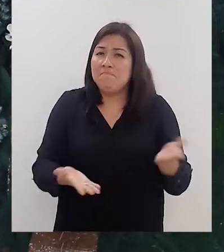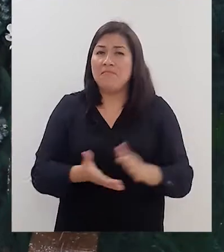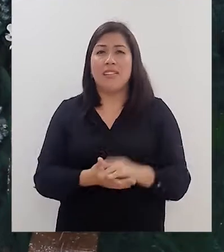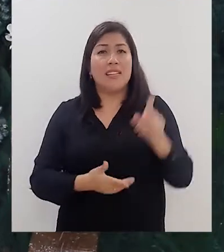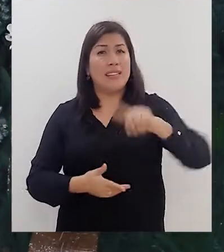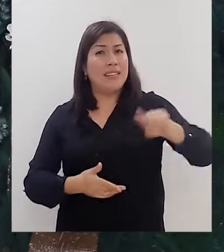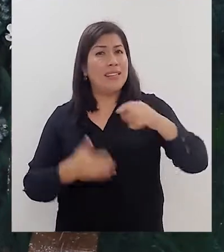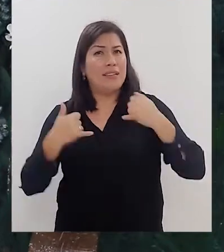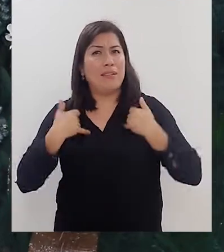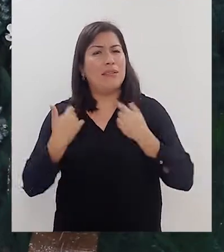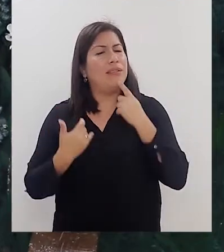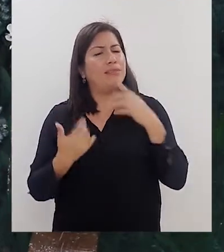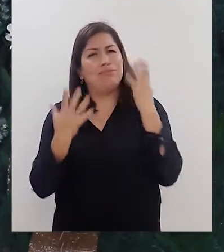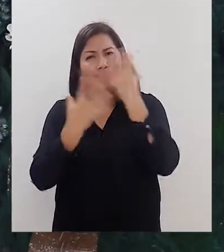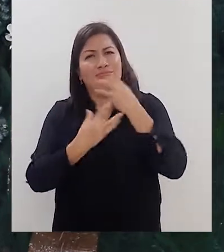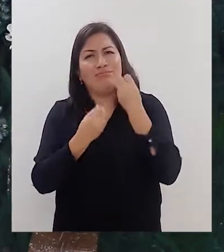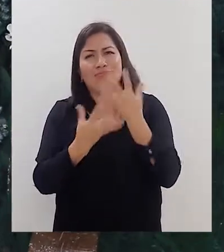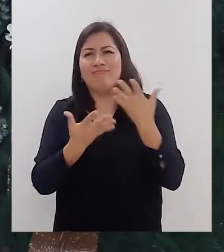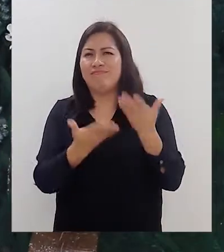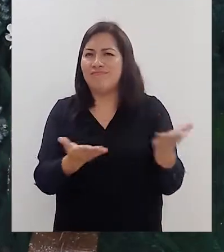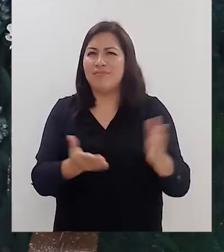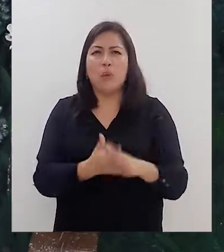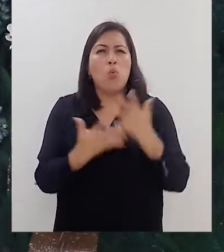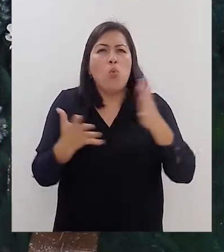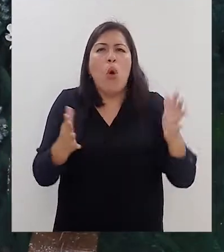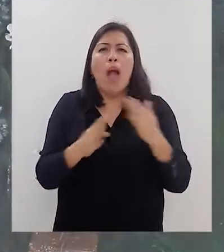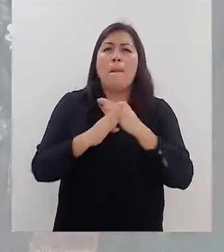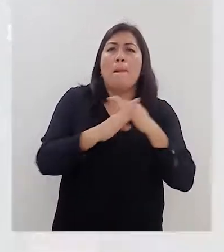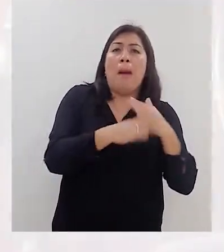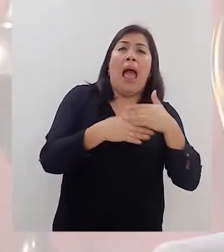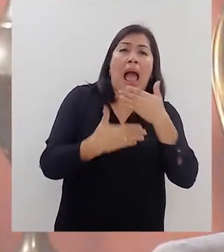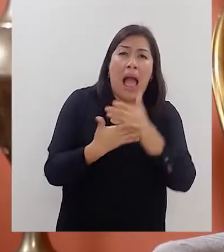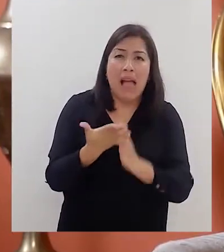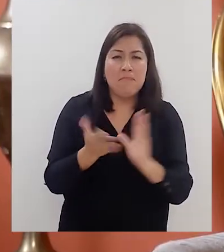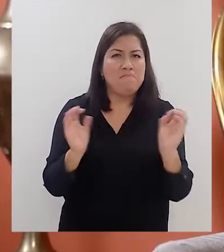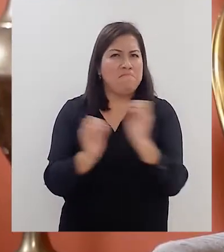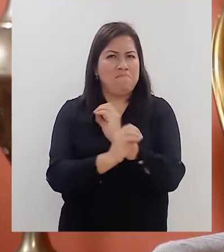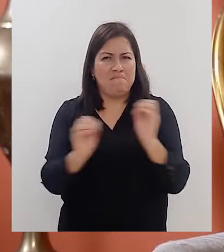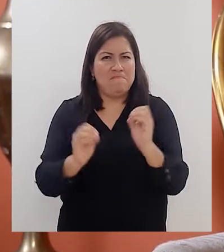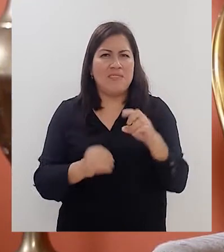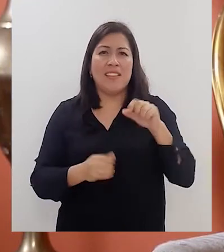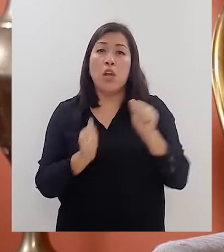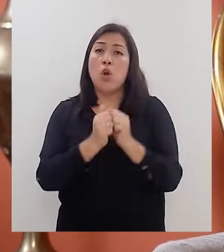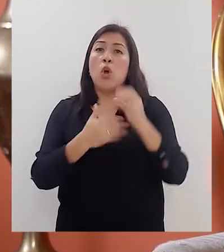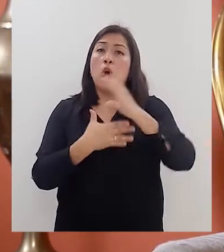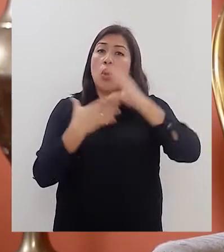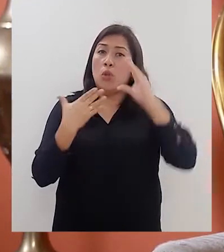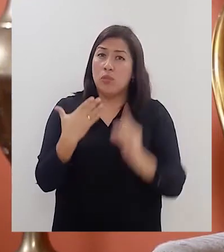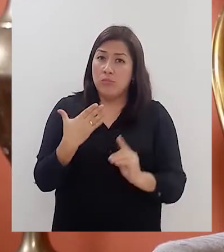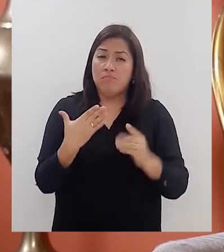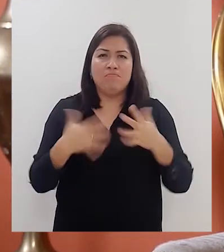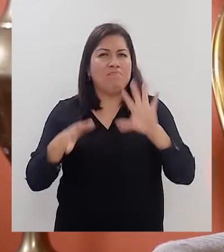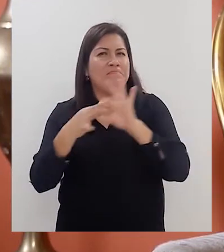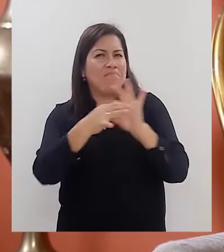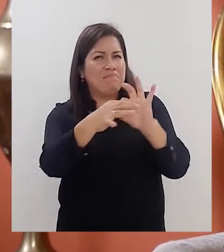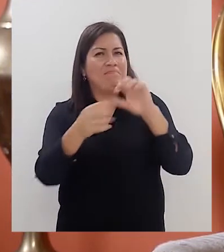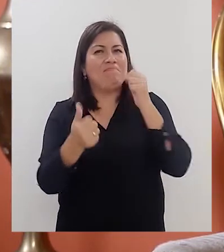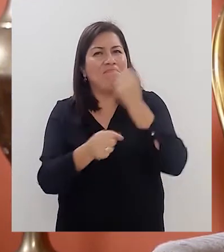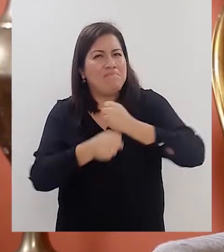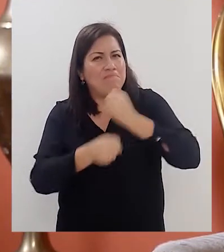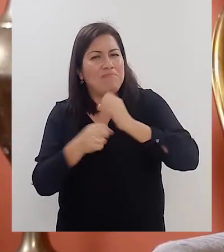unos chicos hermosos, bellos, no hay barreras para ellos con CONADIS hemos trabajado de manera muy articulada